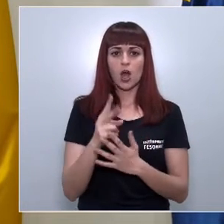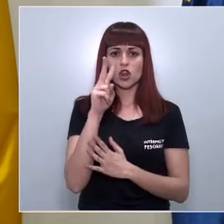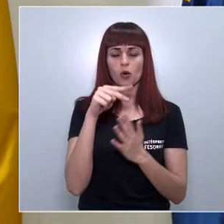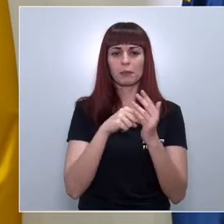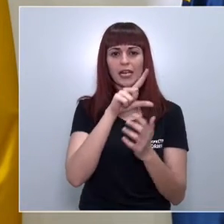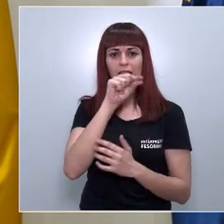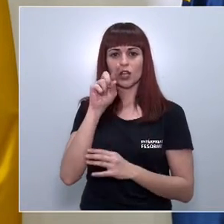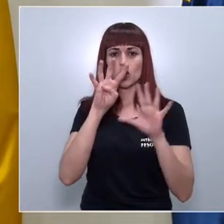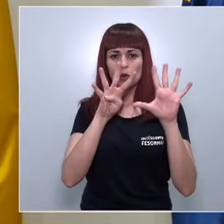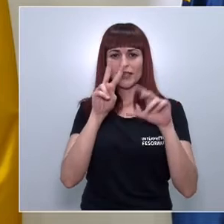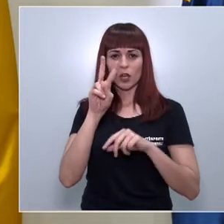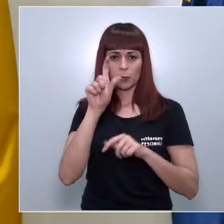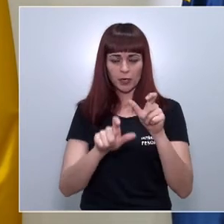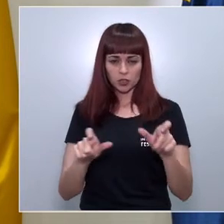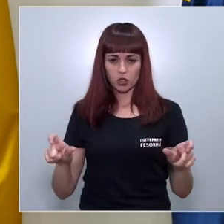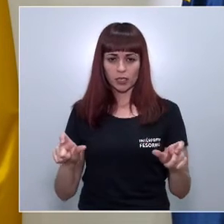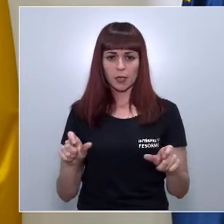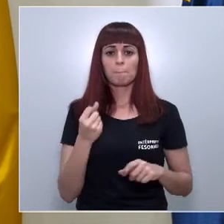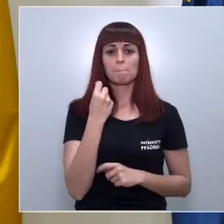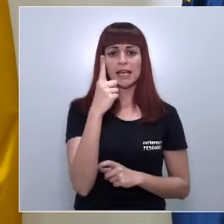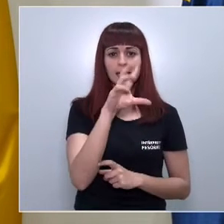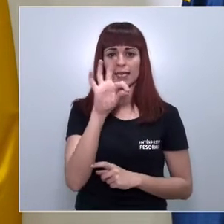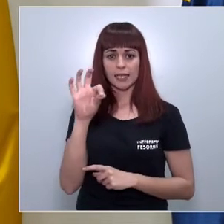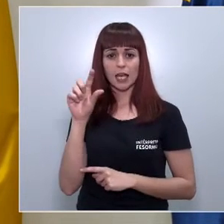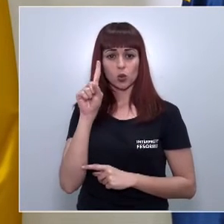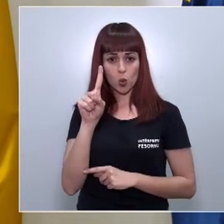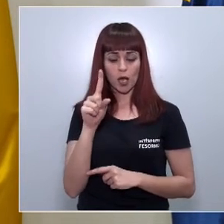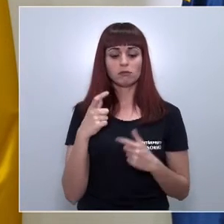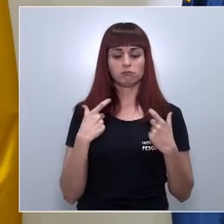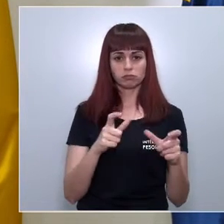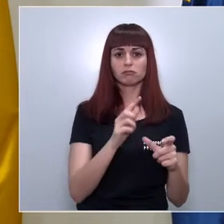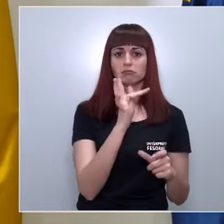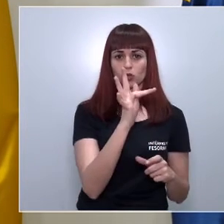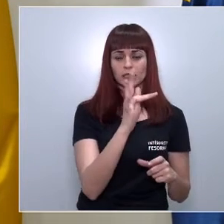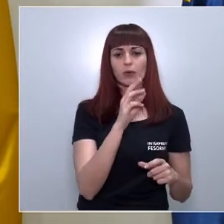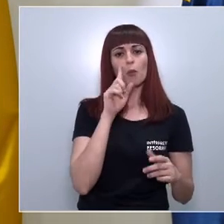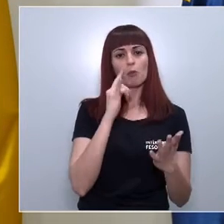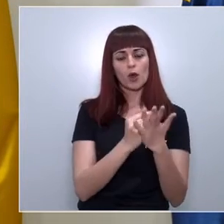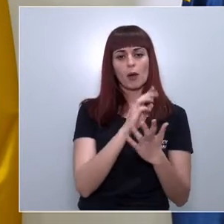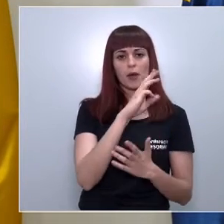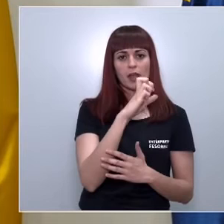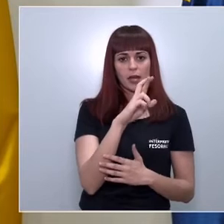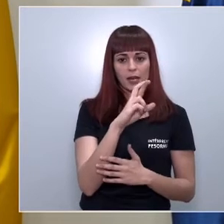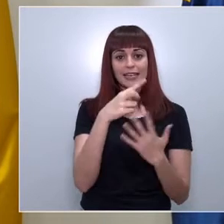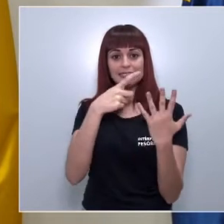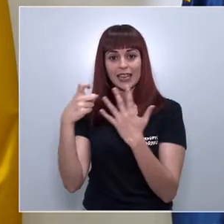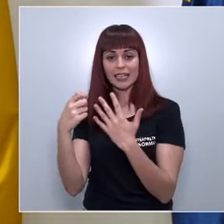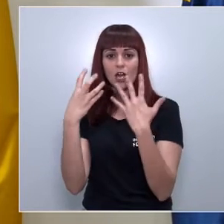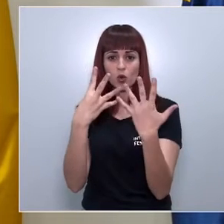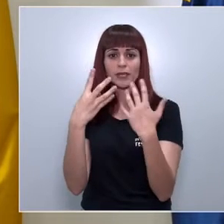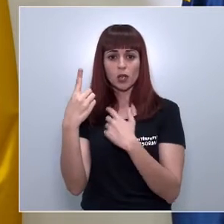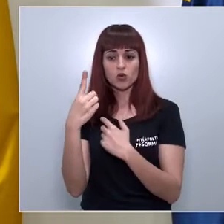.192 personas, de las que 1.501 eran casos activos constatados mediante PCR y 691 los